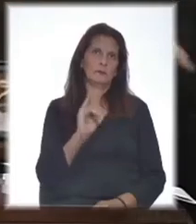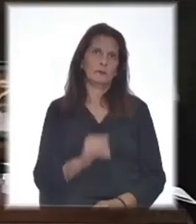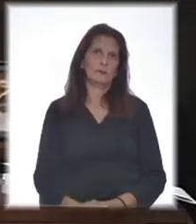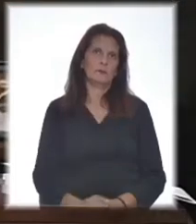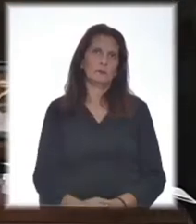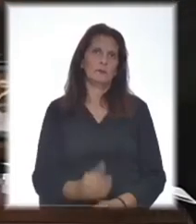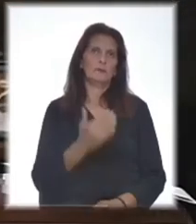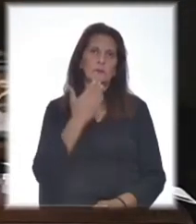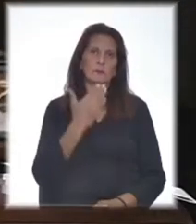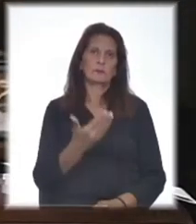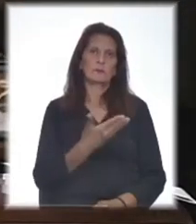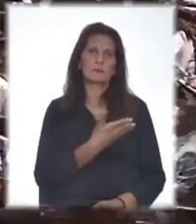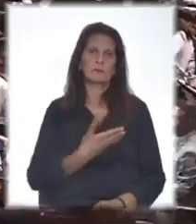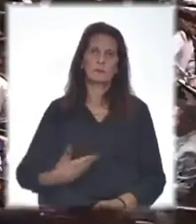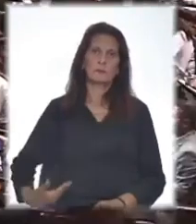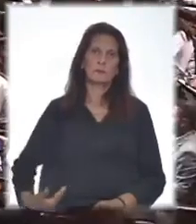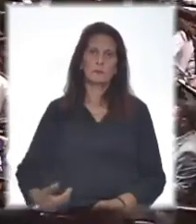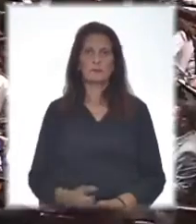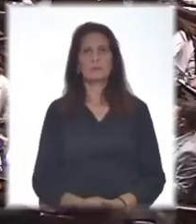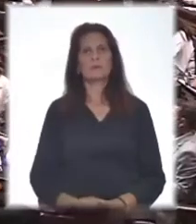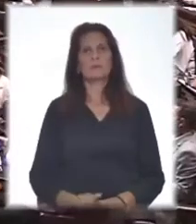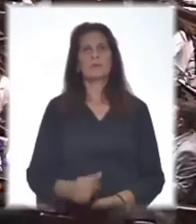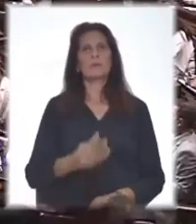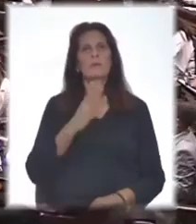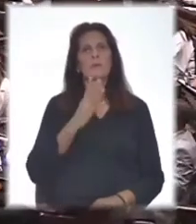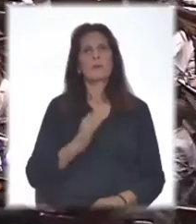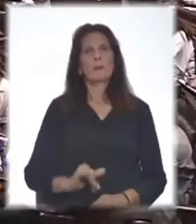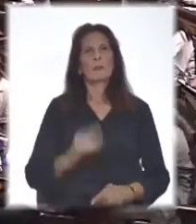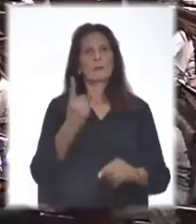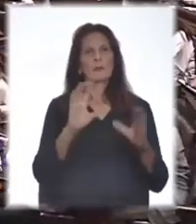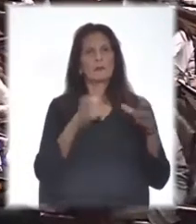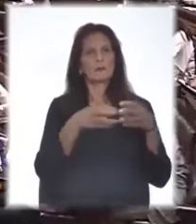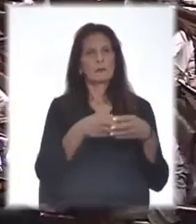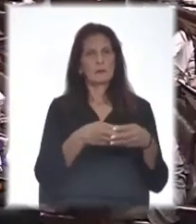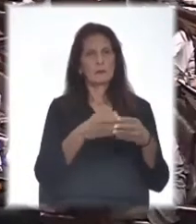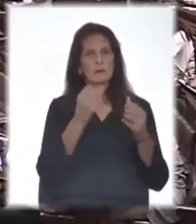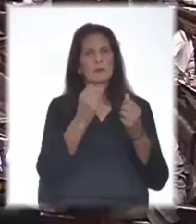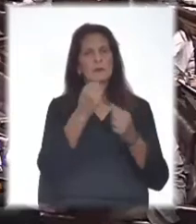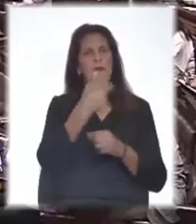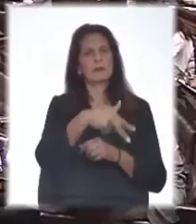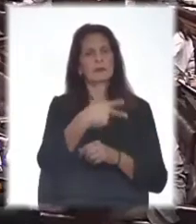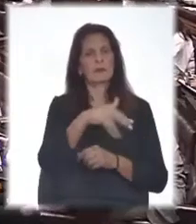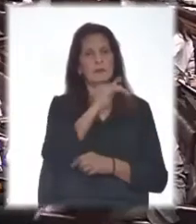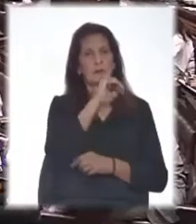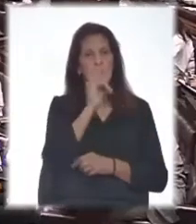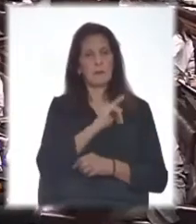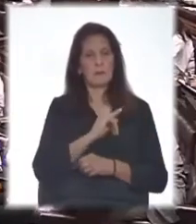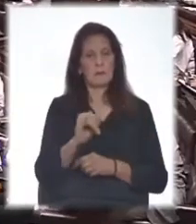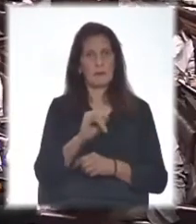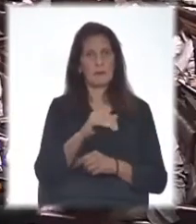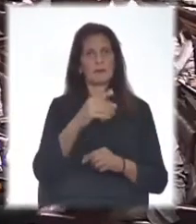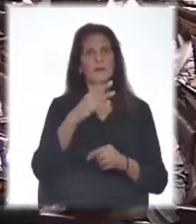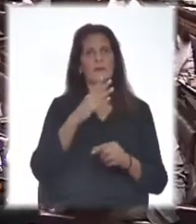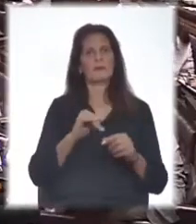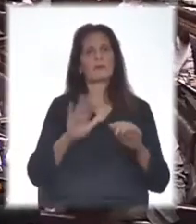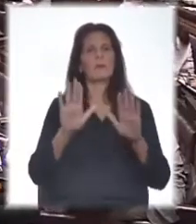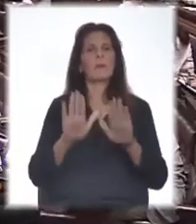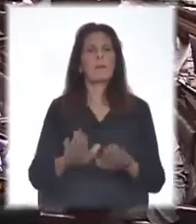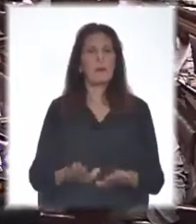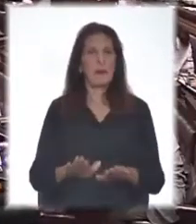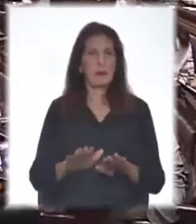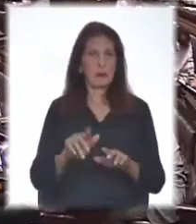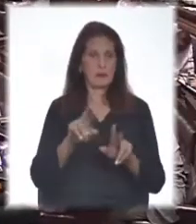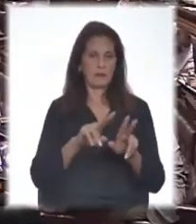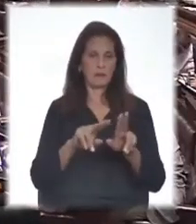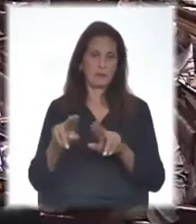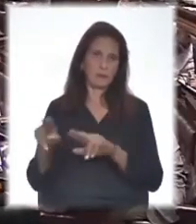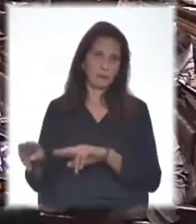Gracias, Presidente. Hay un sector de la economía que desde el 13 de marzo está totalmente paralizado y